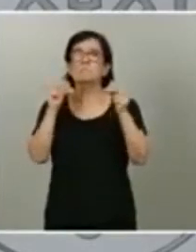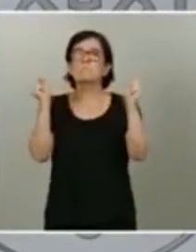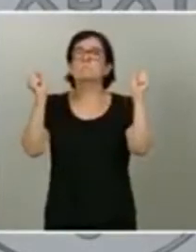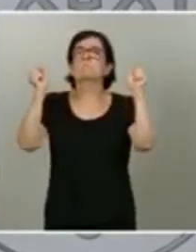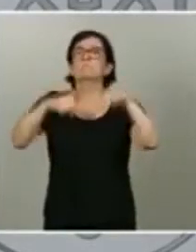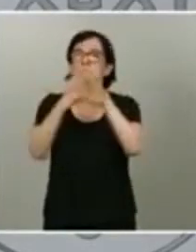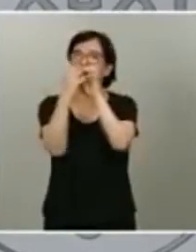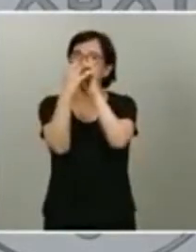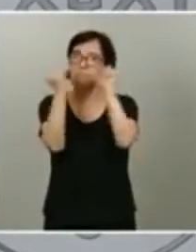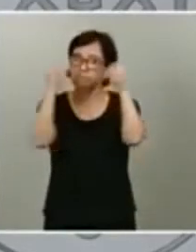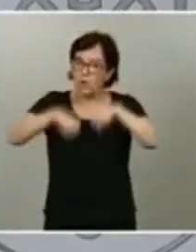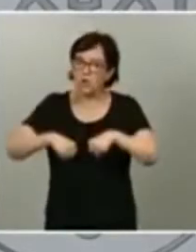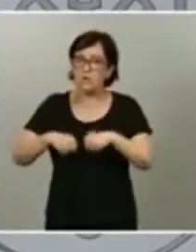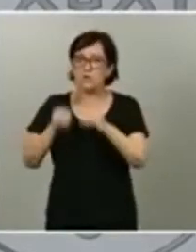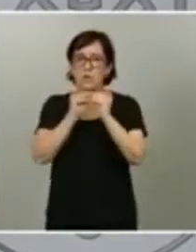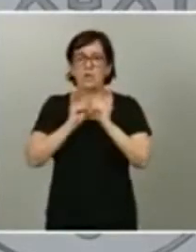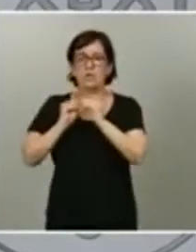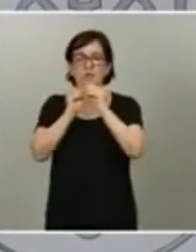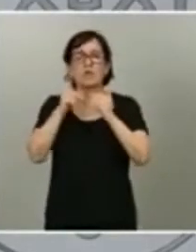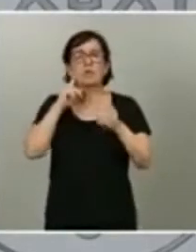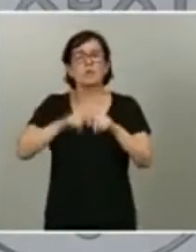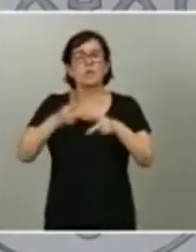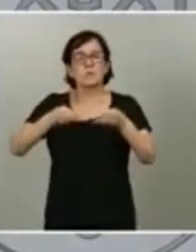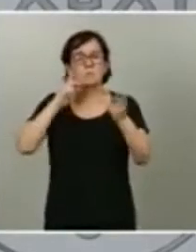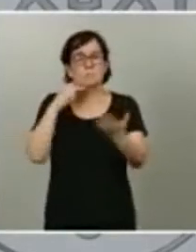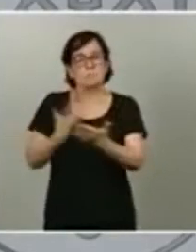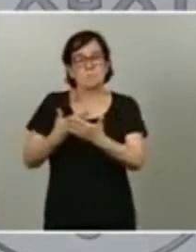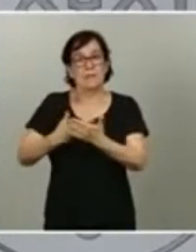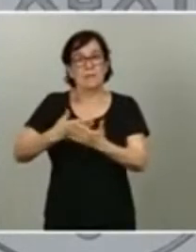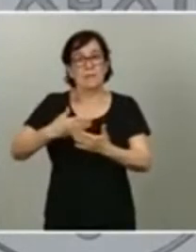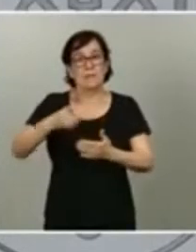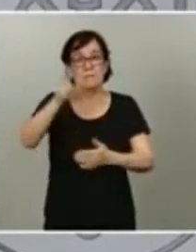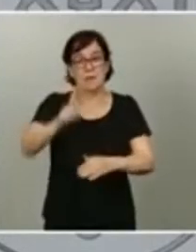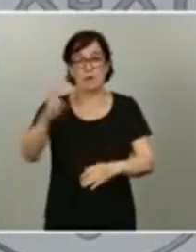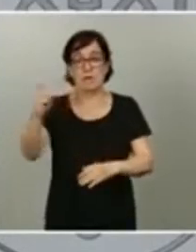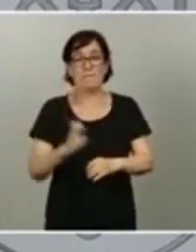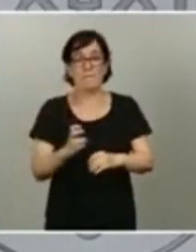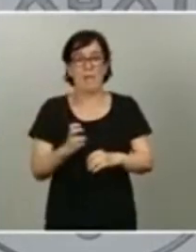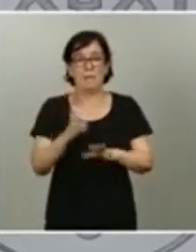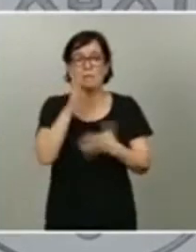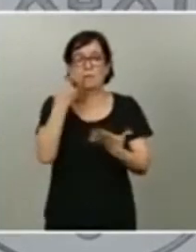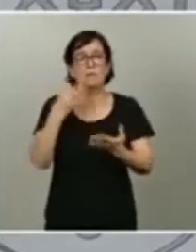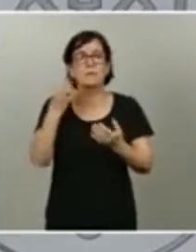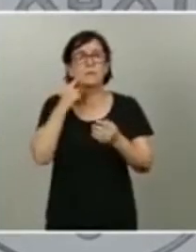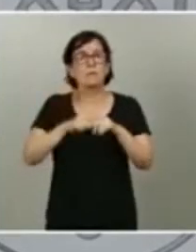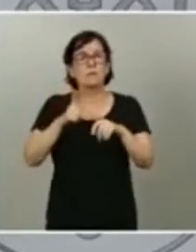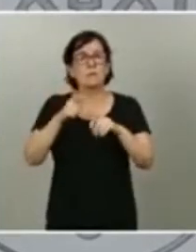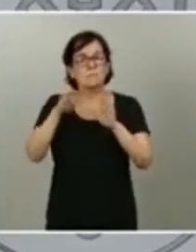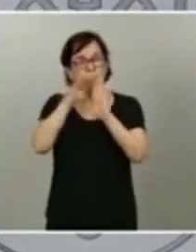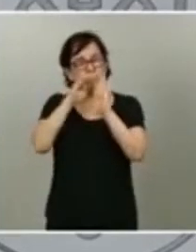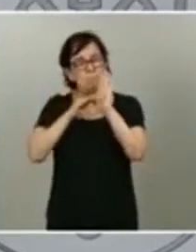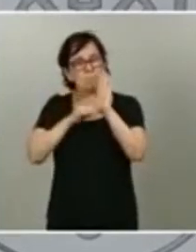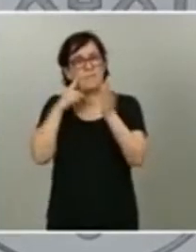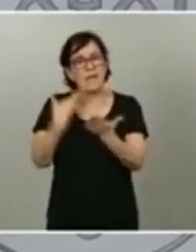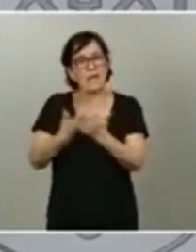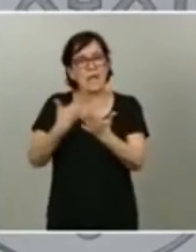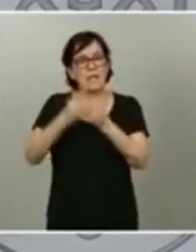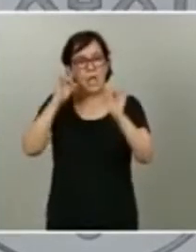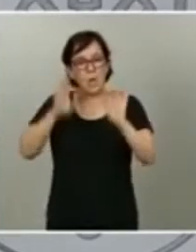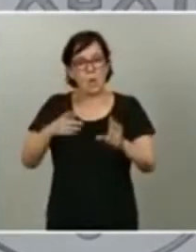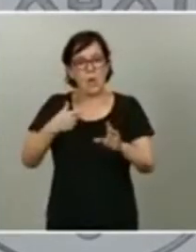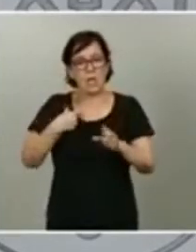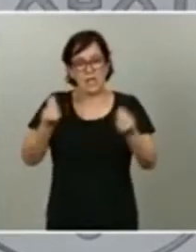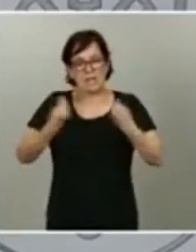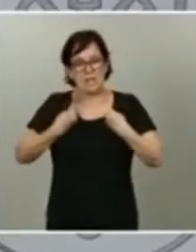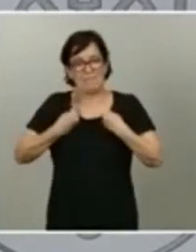permitan garantizar que la persona que venga tenga al menos el mismo tipo de garantía que las personas que viven en